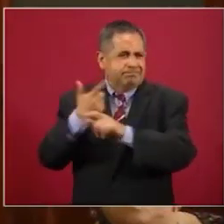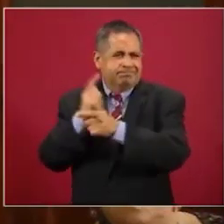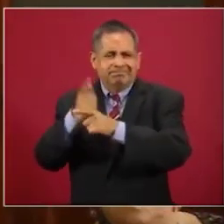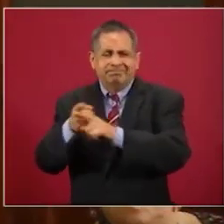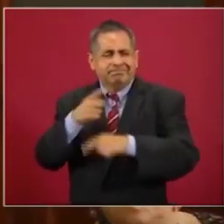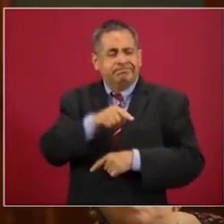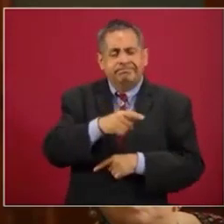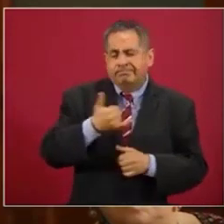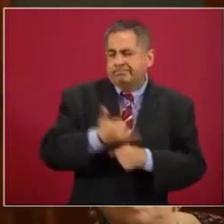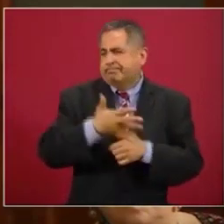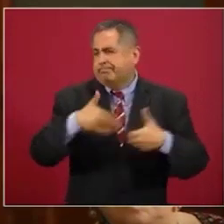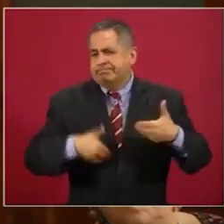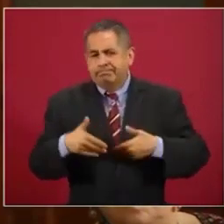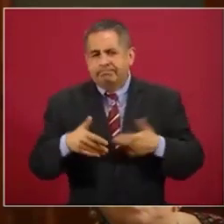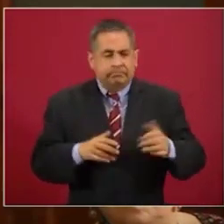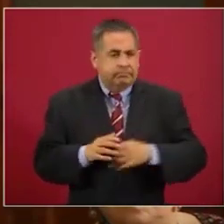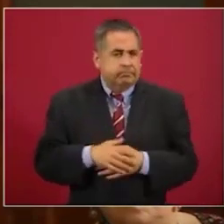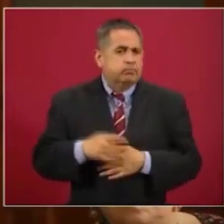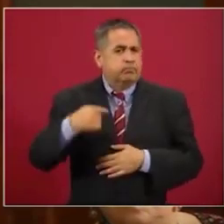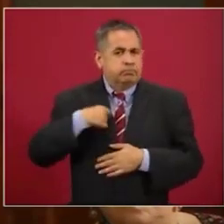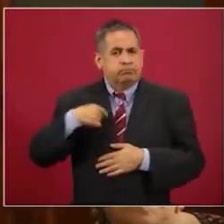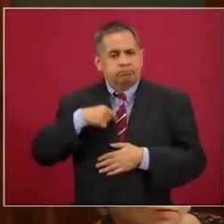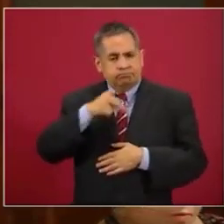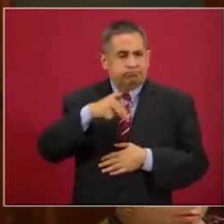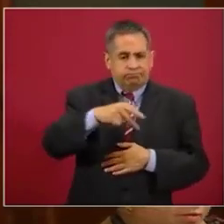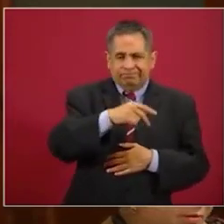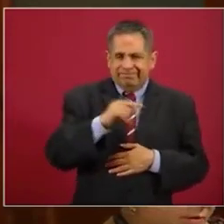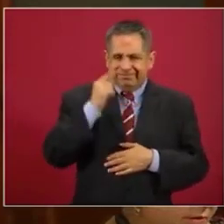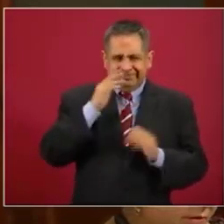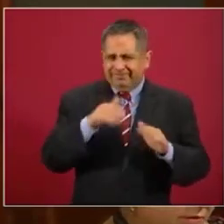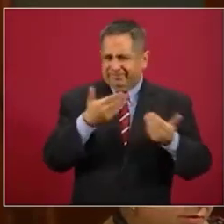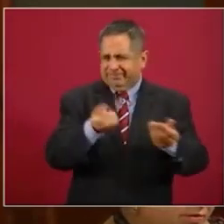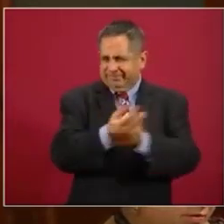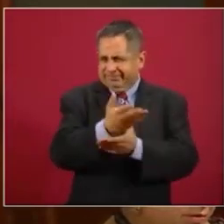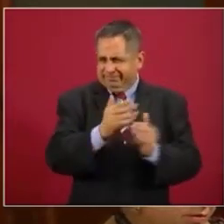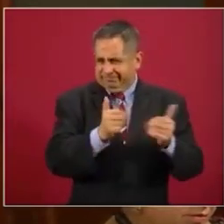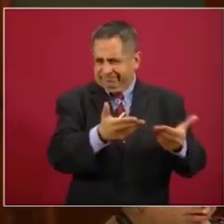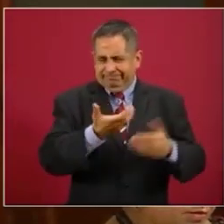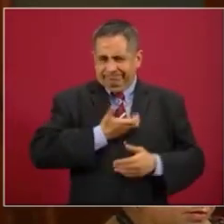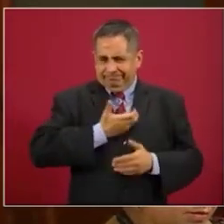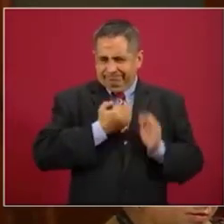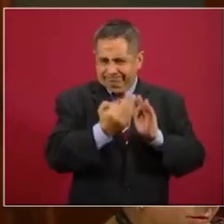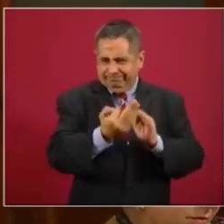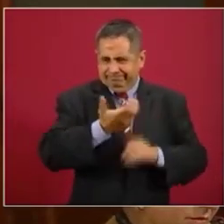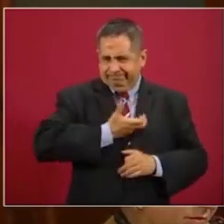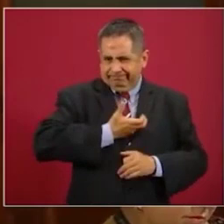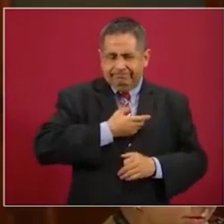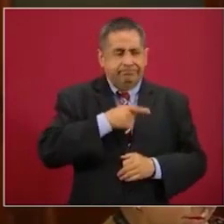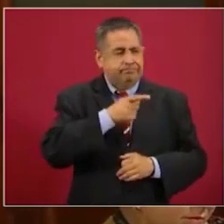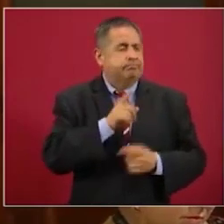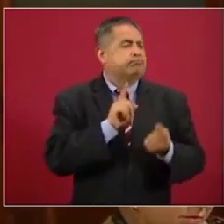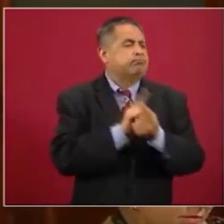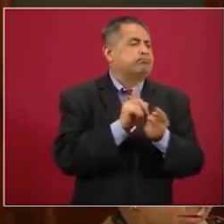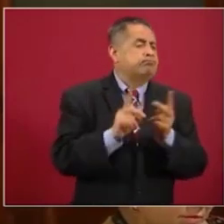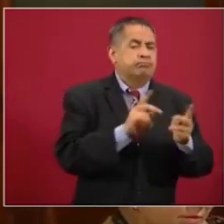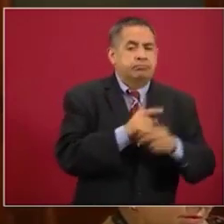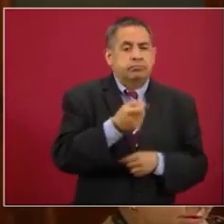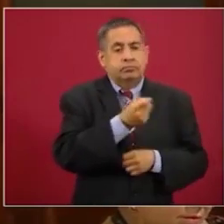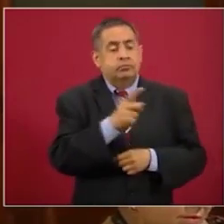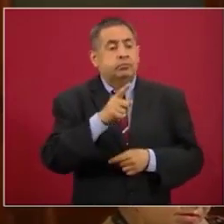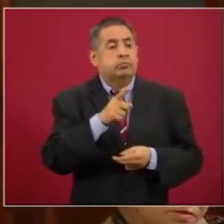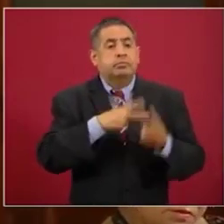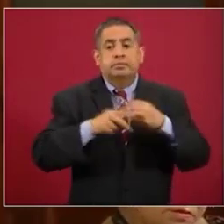demás. Yo hice un recorrido en el campamento que está aquí enfrente, Palacio Nacional, y dos personas, unas de